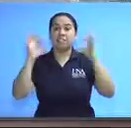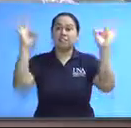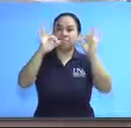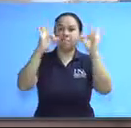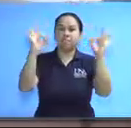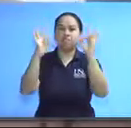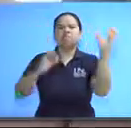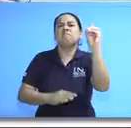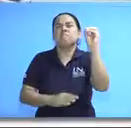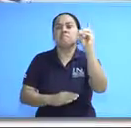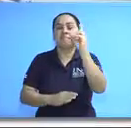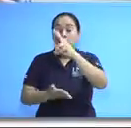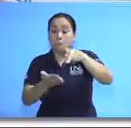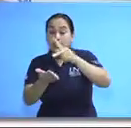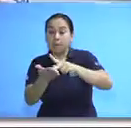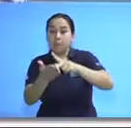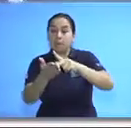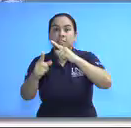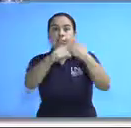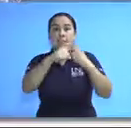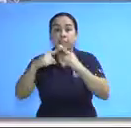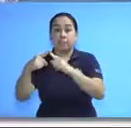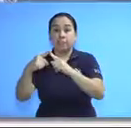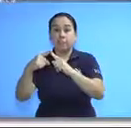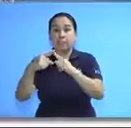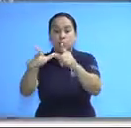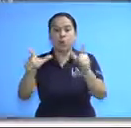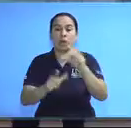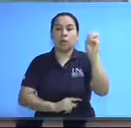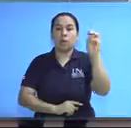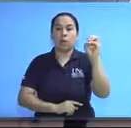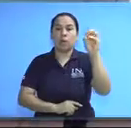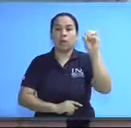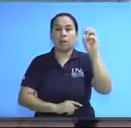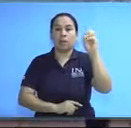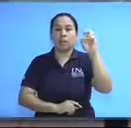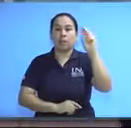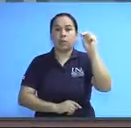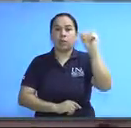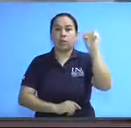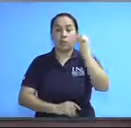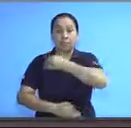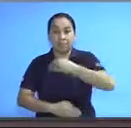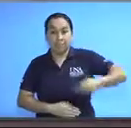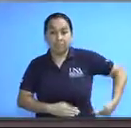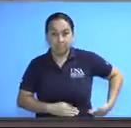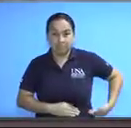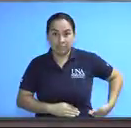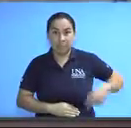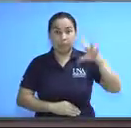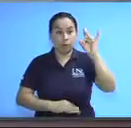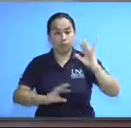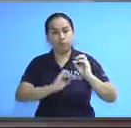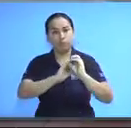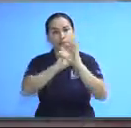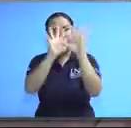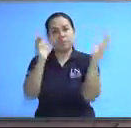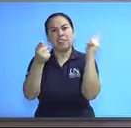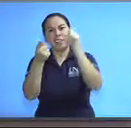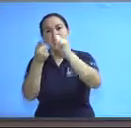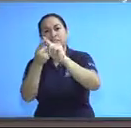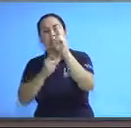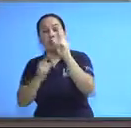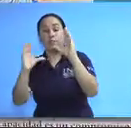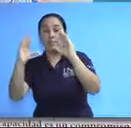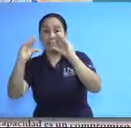Esta Feria será en la Plaza de la Diversidad del Campus Omar Dengo de la UNA en Heredia de